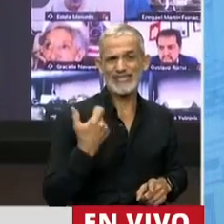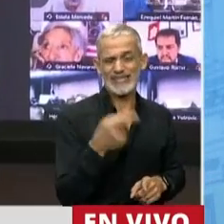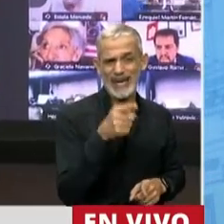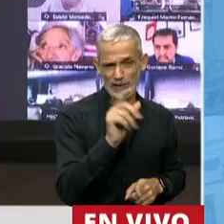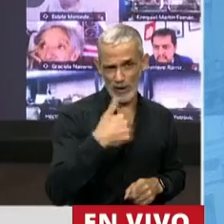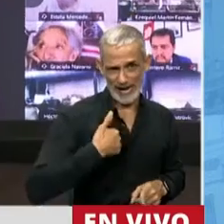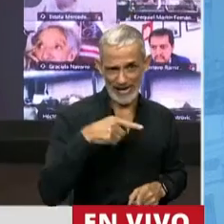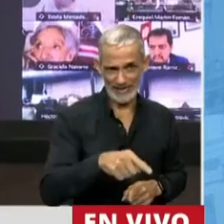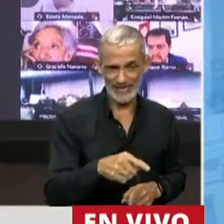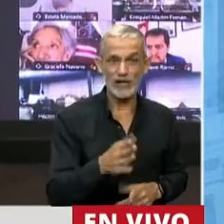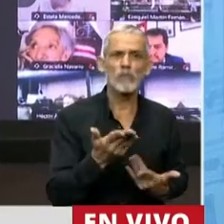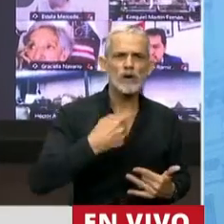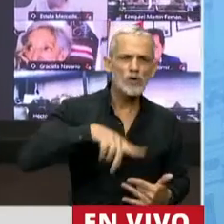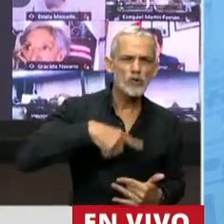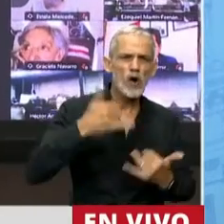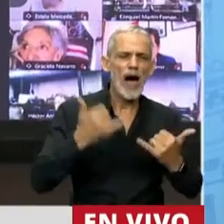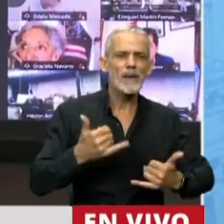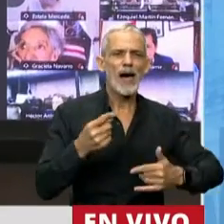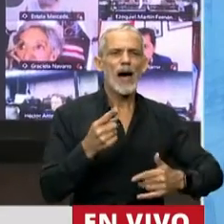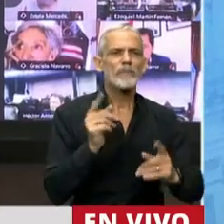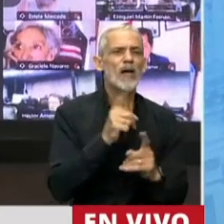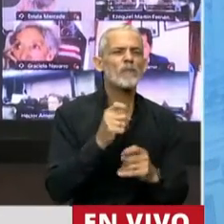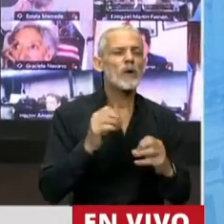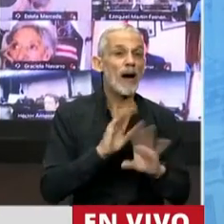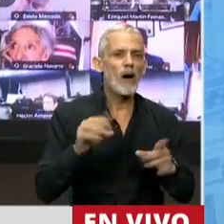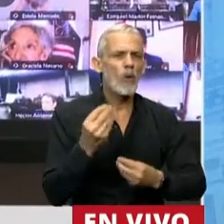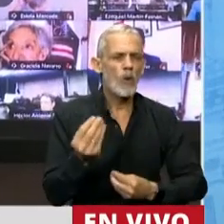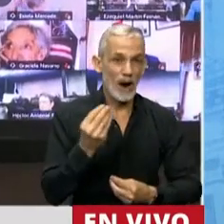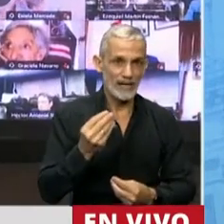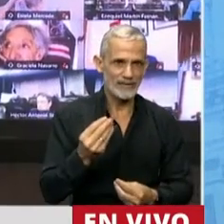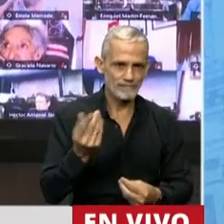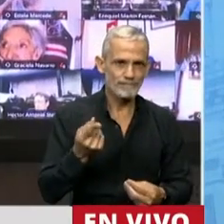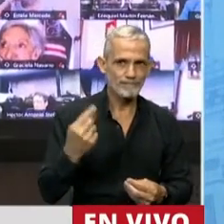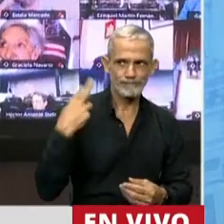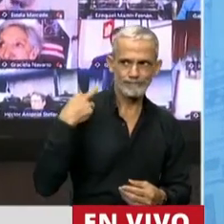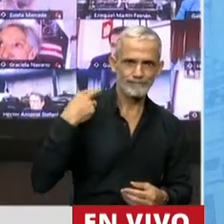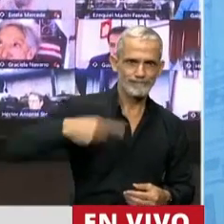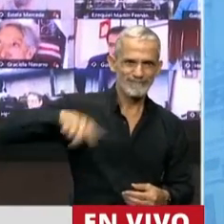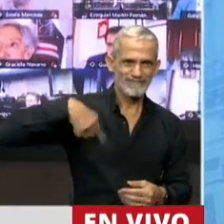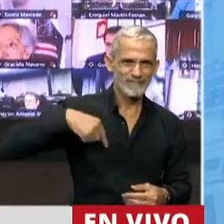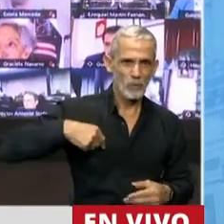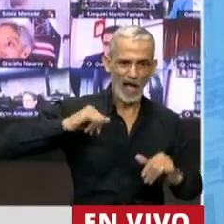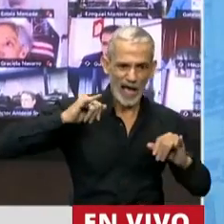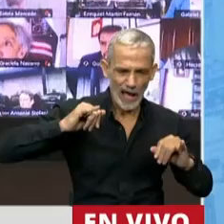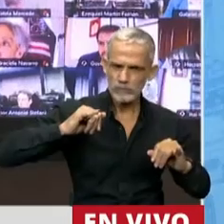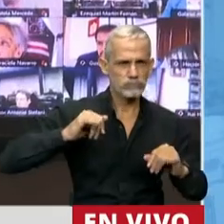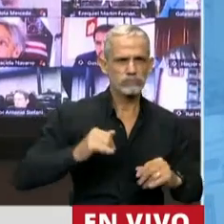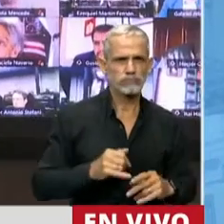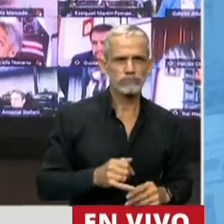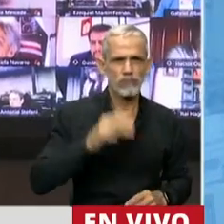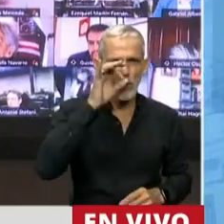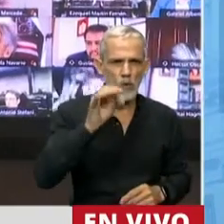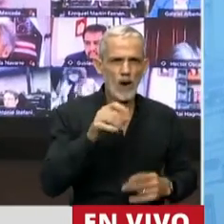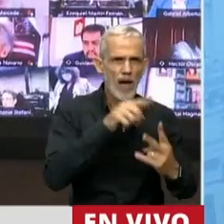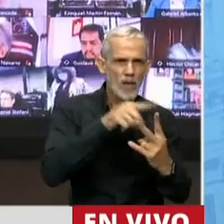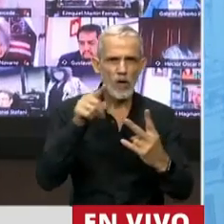Porque además nosotros teníamos un problema muy serio, que era que nuestra patronal no aceptó en ninguna de